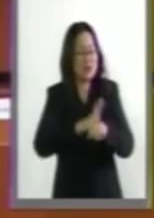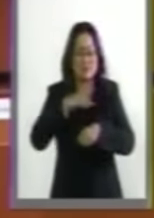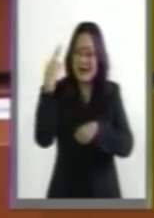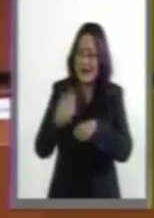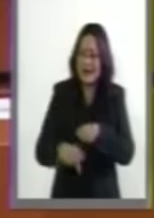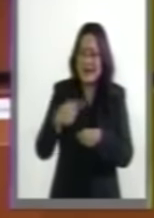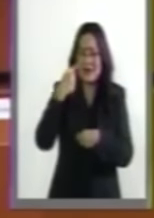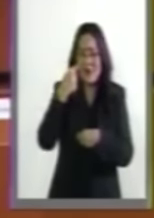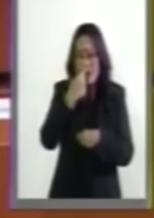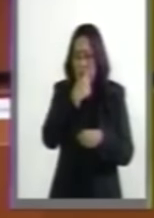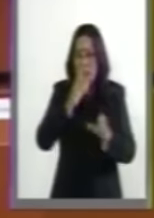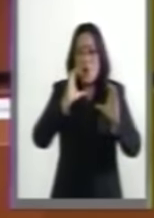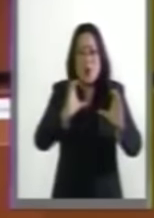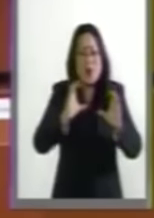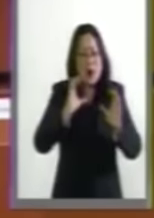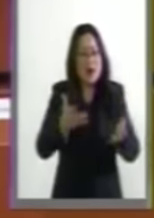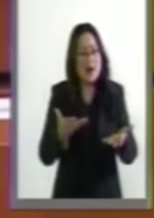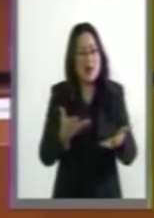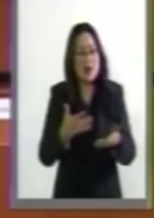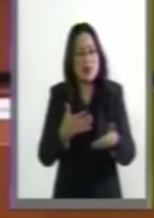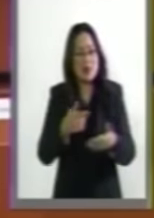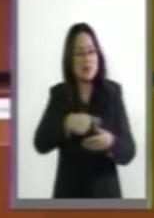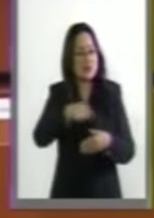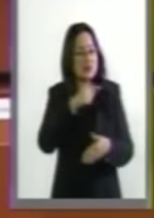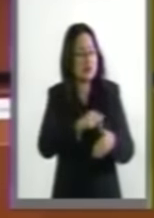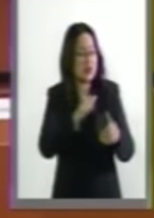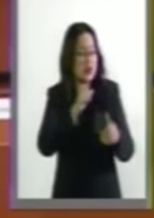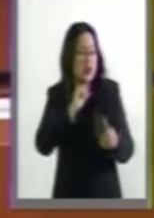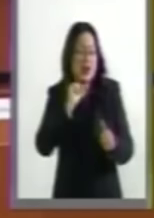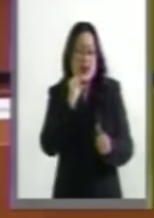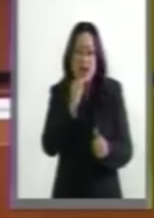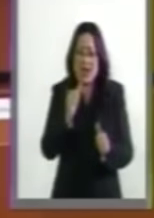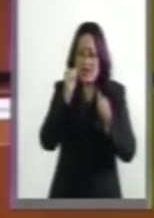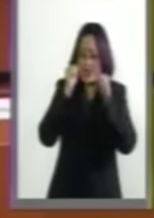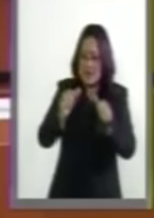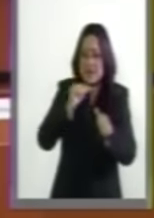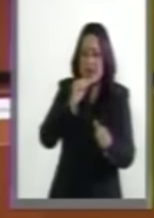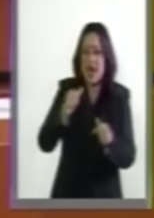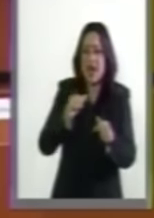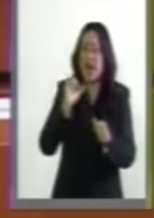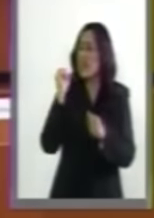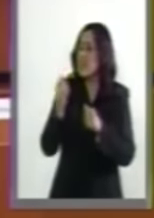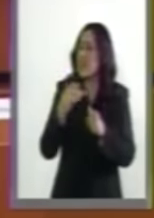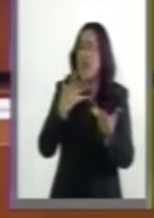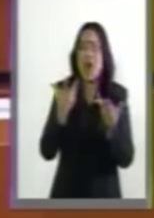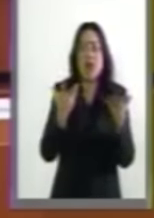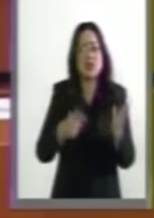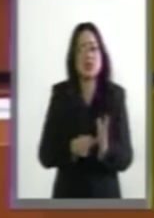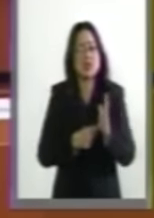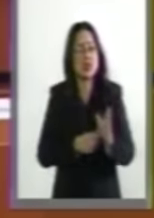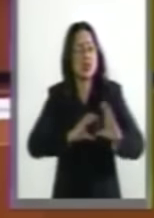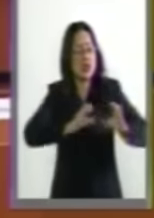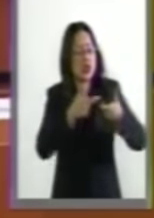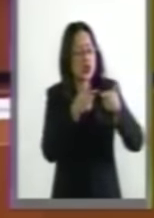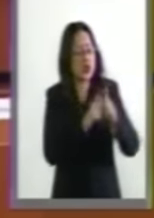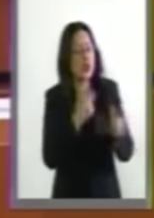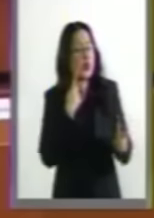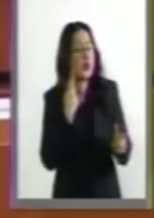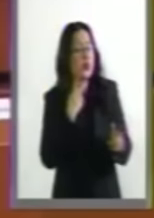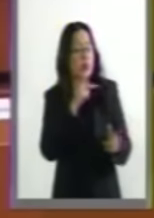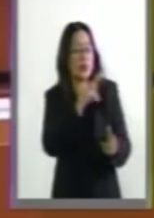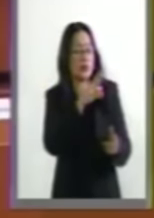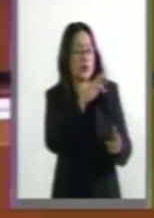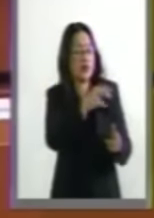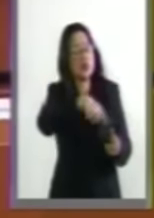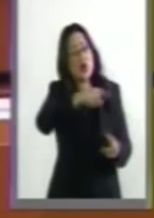Dense cuenta. No atienden, platican. Ahí en la burbuja del PRI, ¿verdad? Están